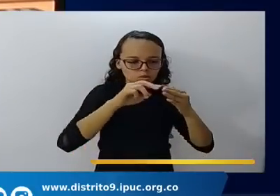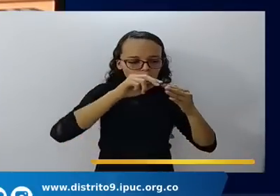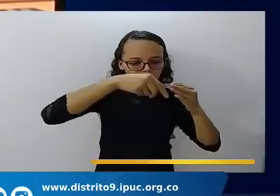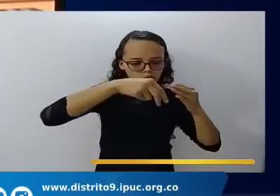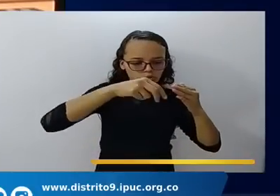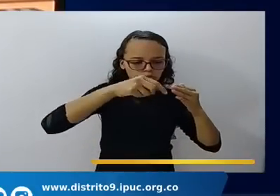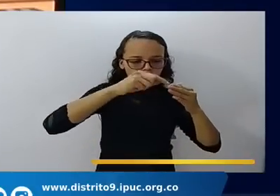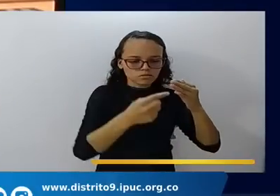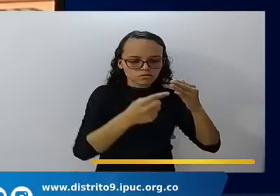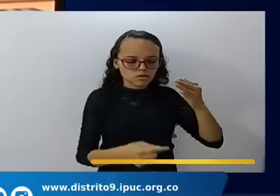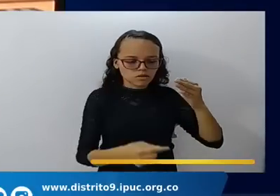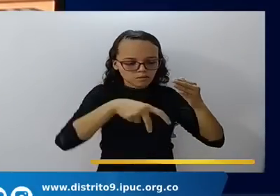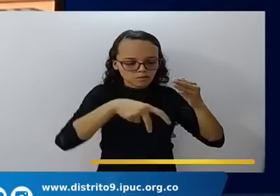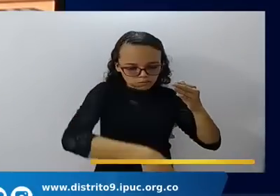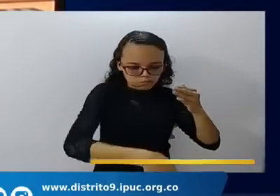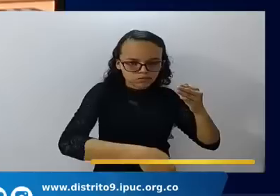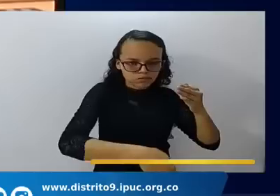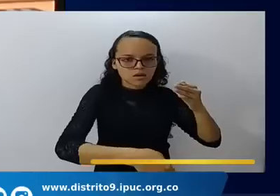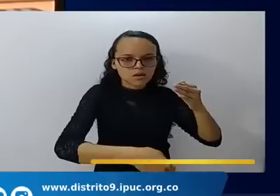Porque nos vamos.